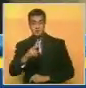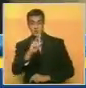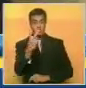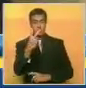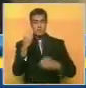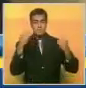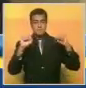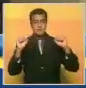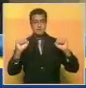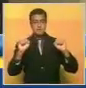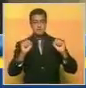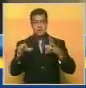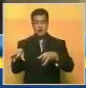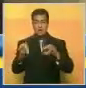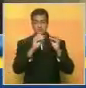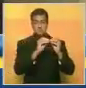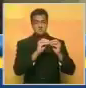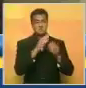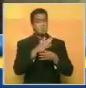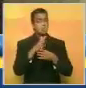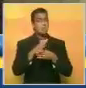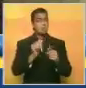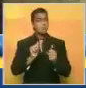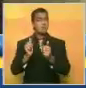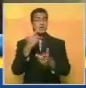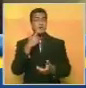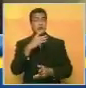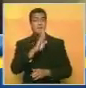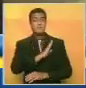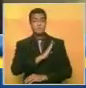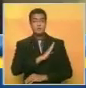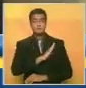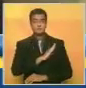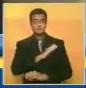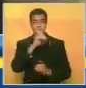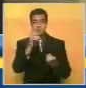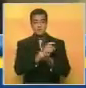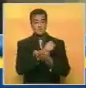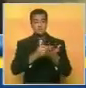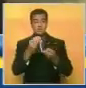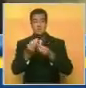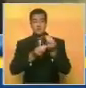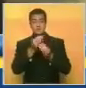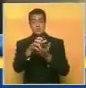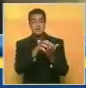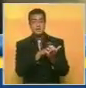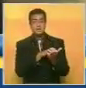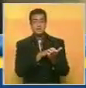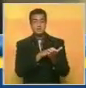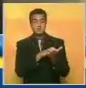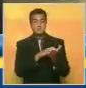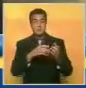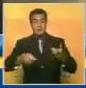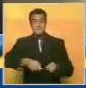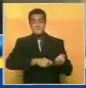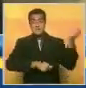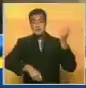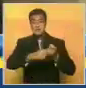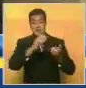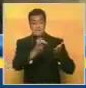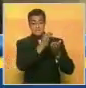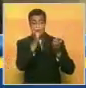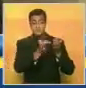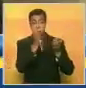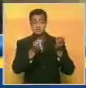práctica de la confiscación arbitraria de propiedades y la liquidación de actividades agrícolas, mineras, manufactureras,